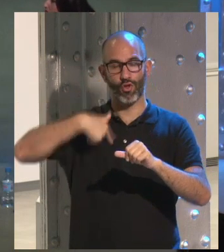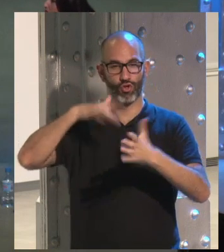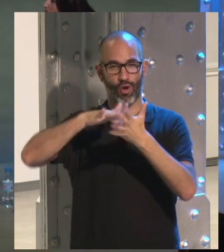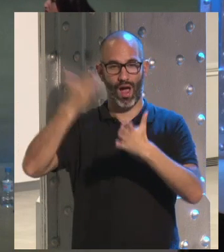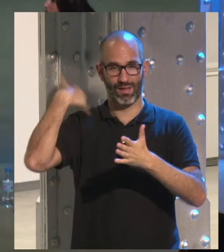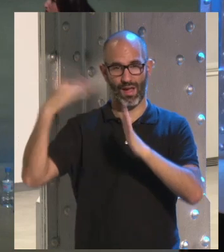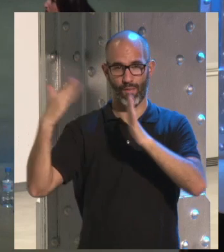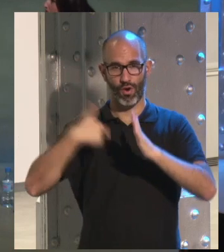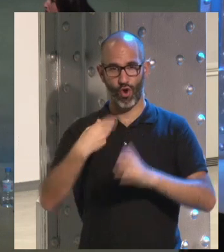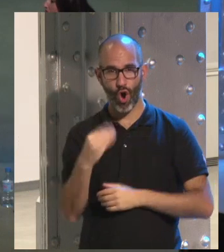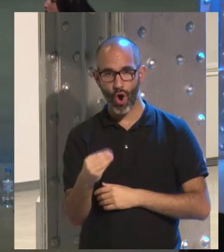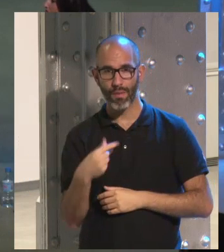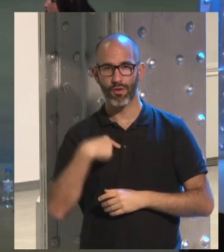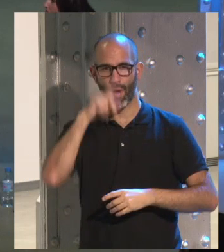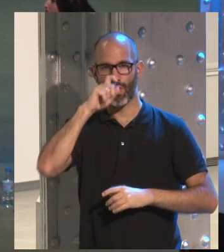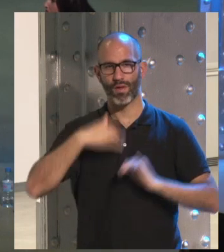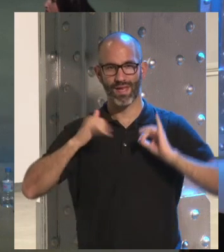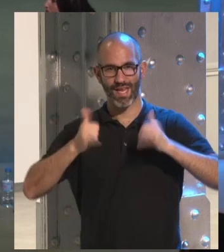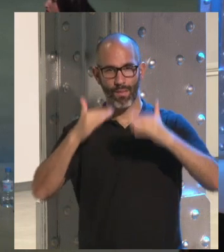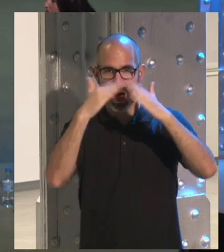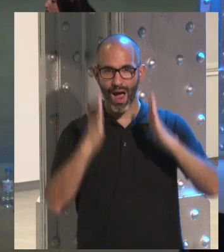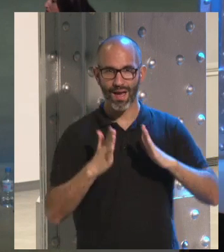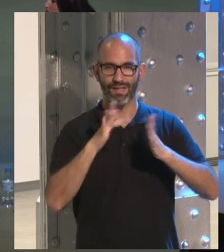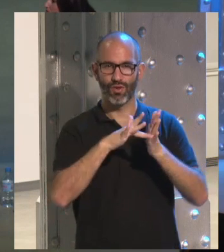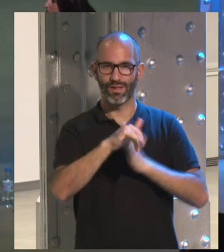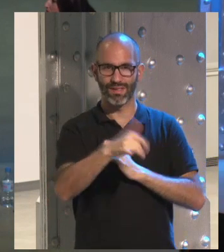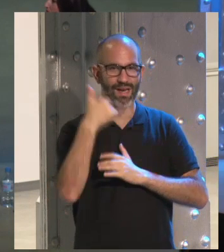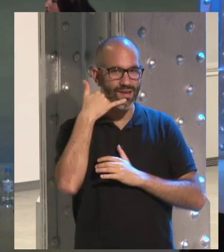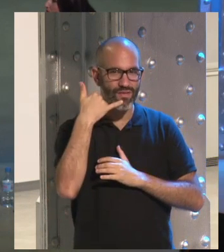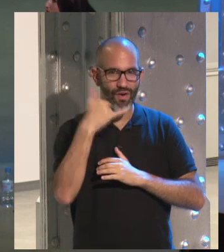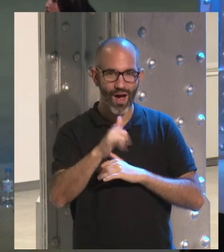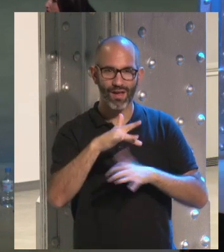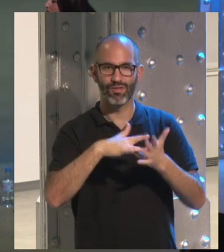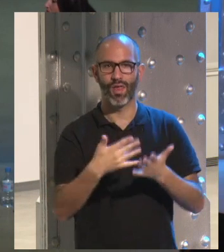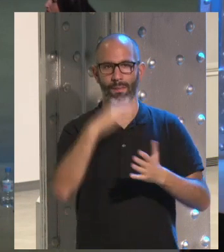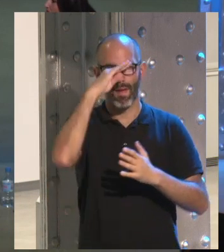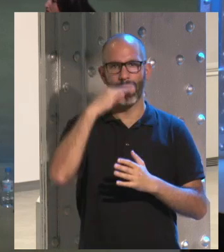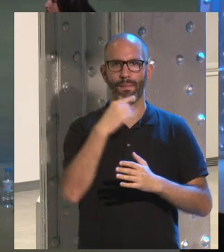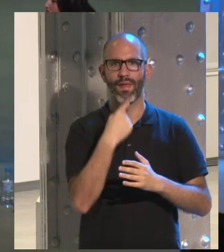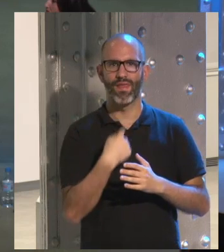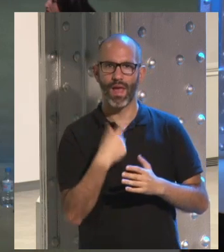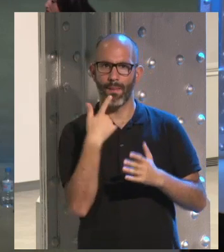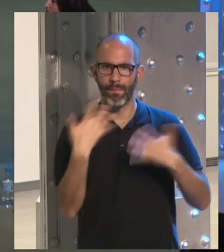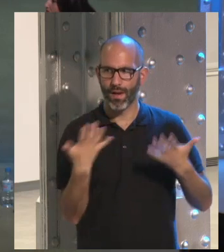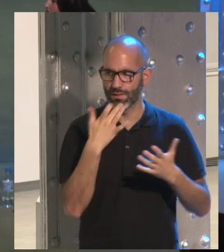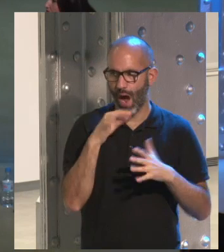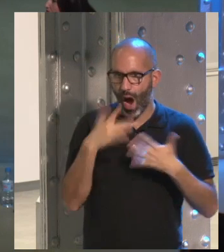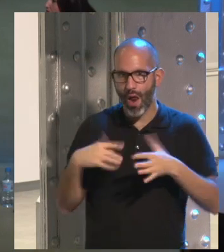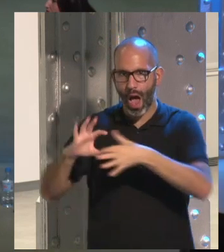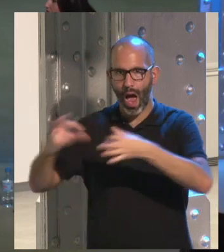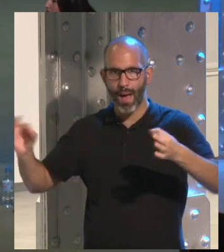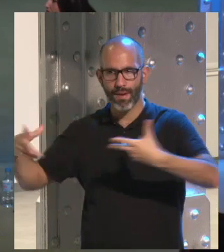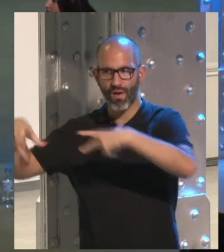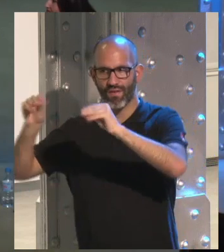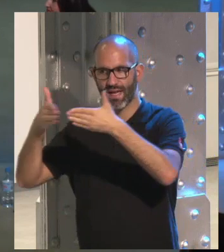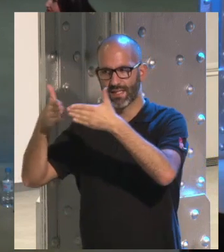era joven que llegábamos a casa y teníamos el teléfono ¿verdad? y entonces mi padre decía pero si acabáis de dejar a los amigos